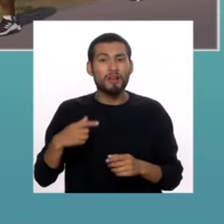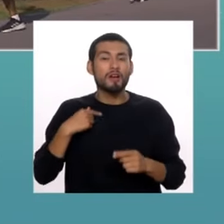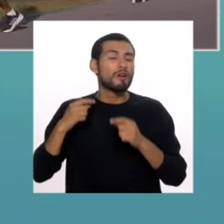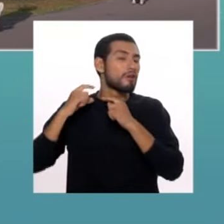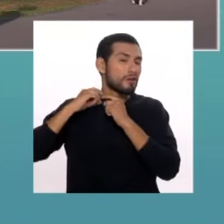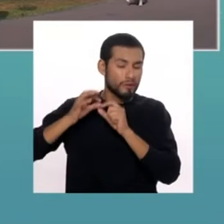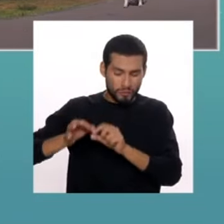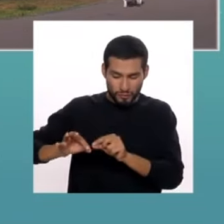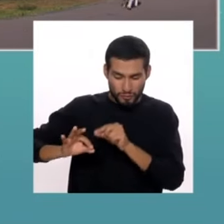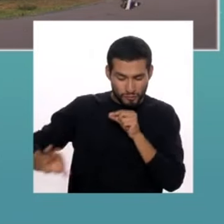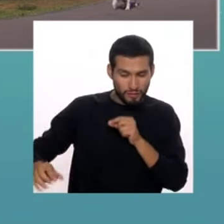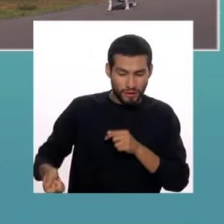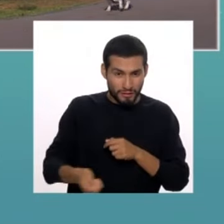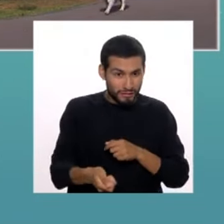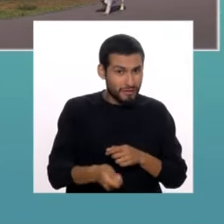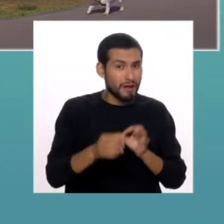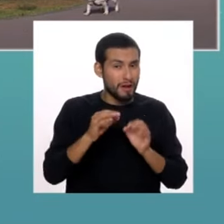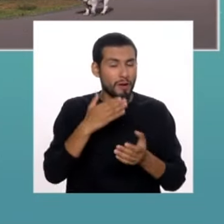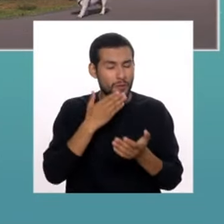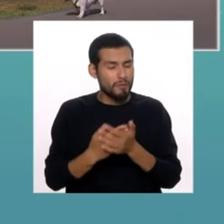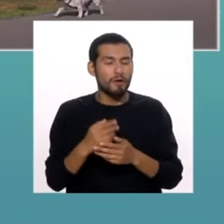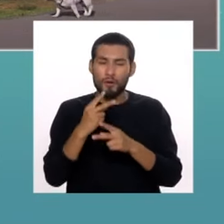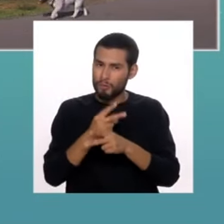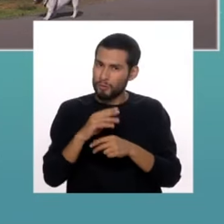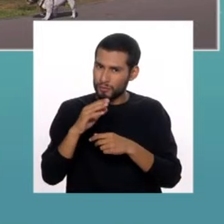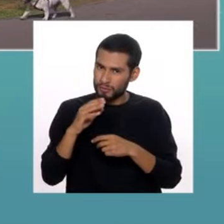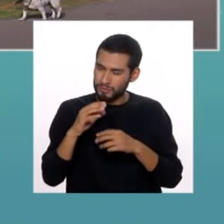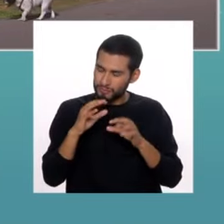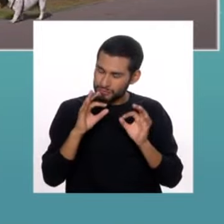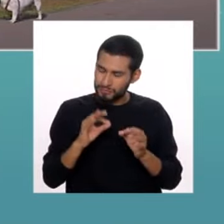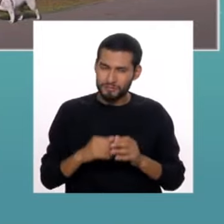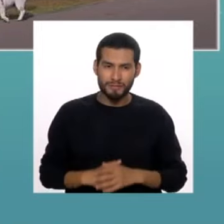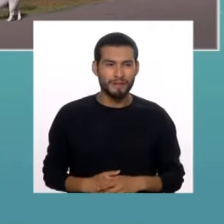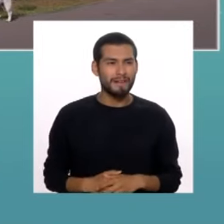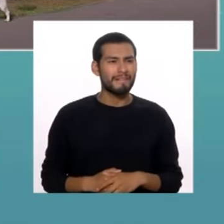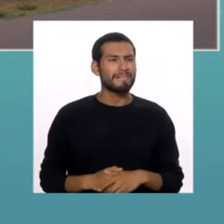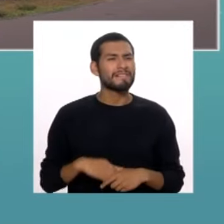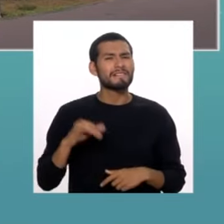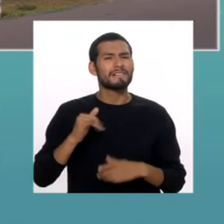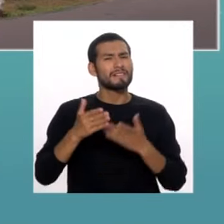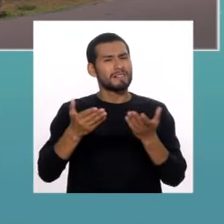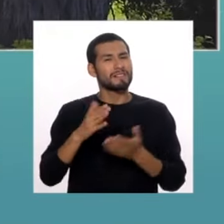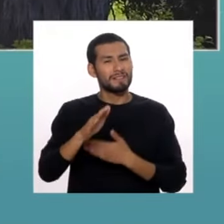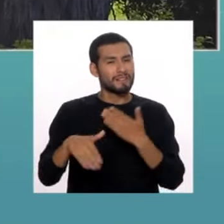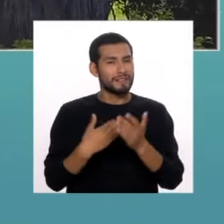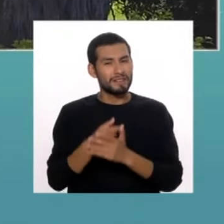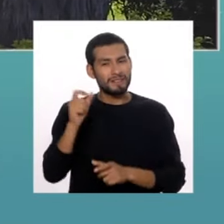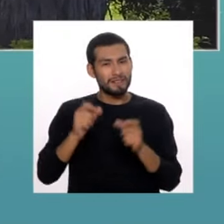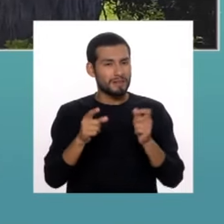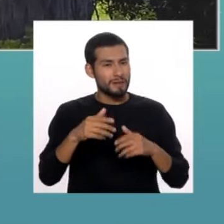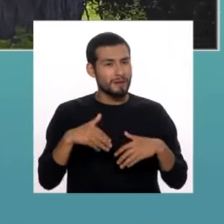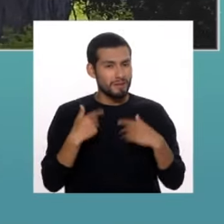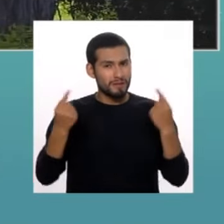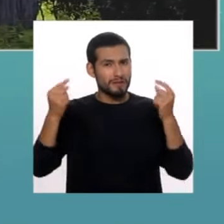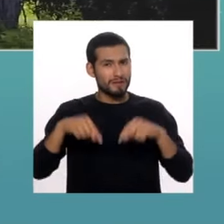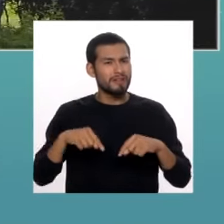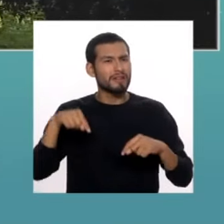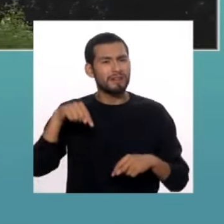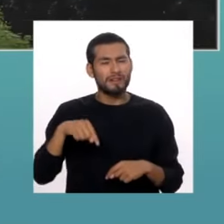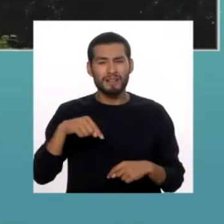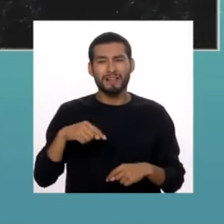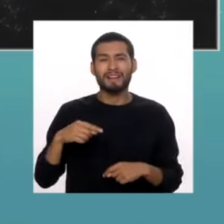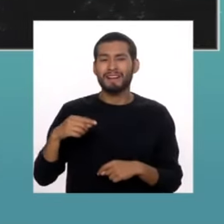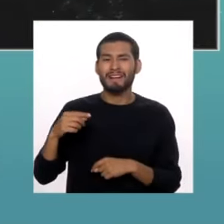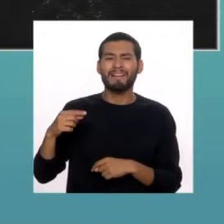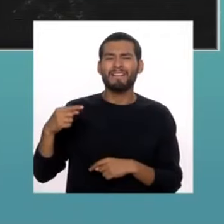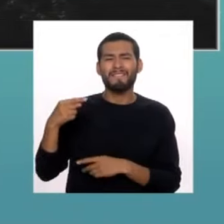correíta y todas las medidas de seguridad pertinentes. Y ahora, para hacer la invitación a todas las personas que puedan acercarse este fin de